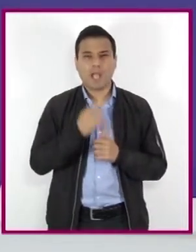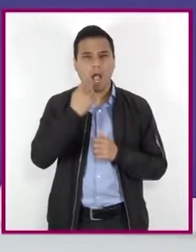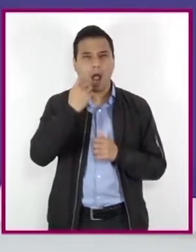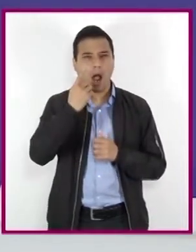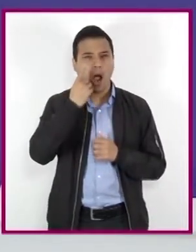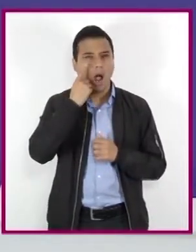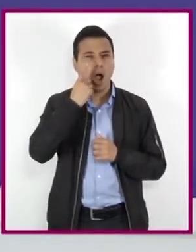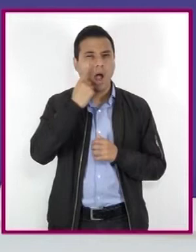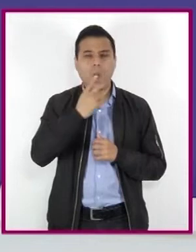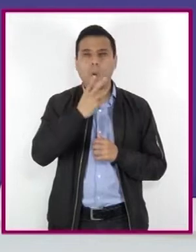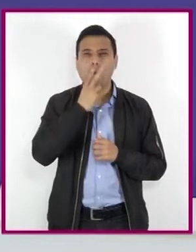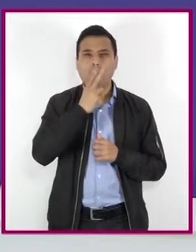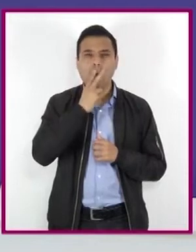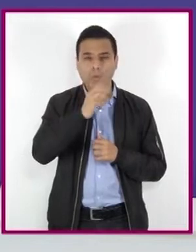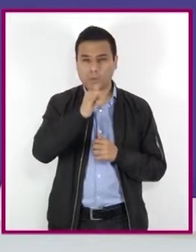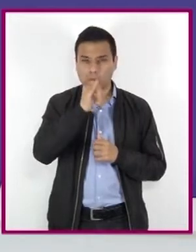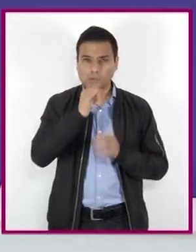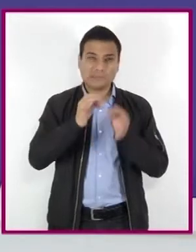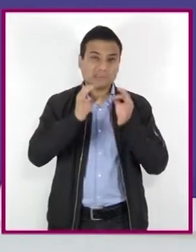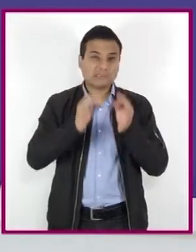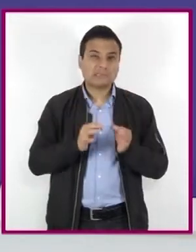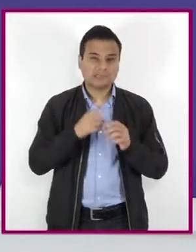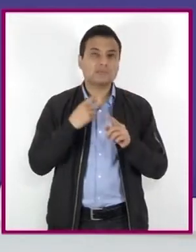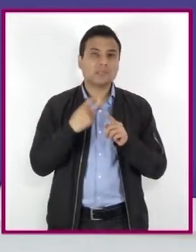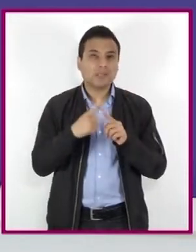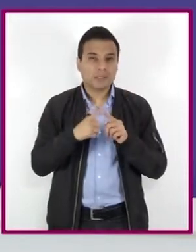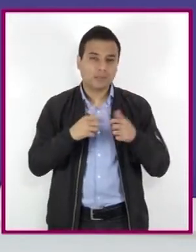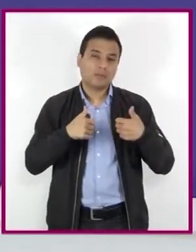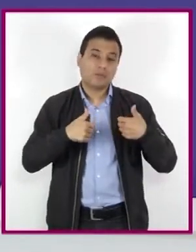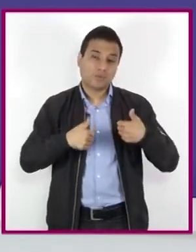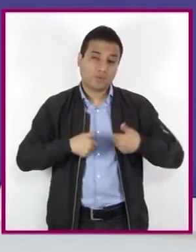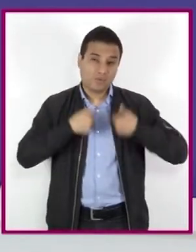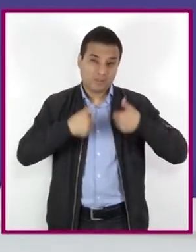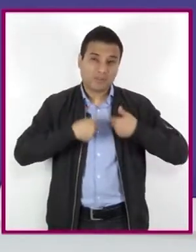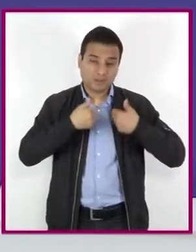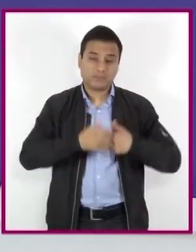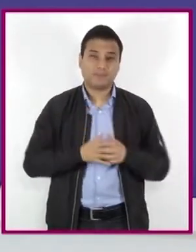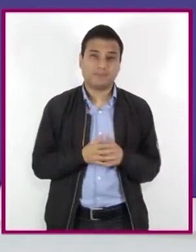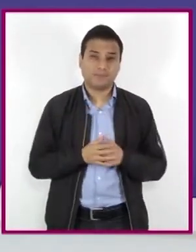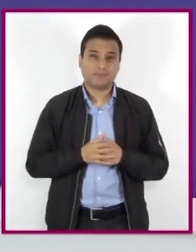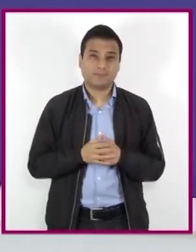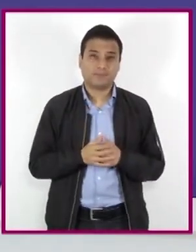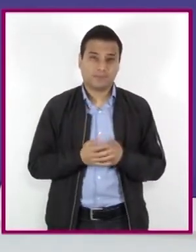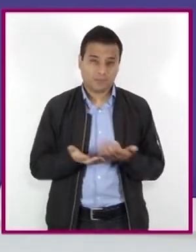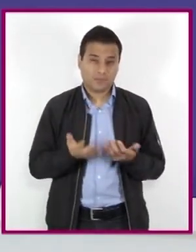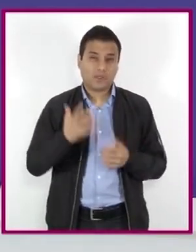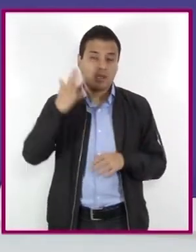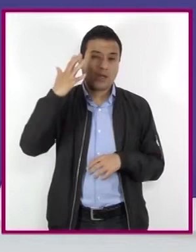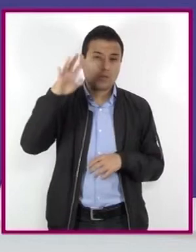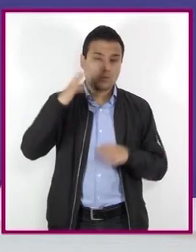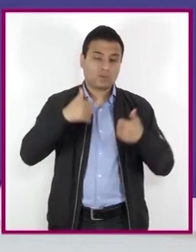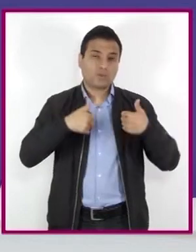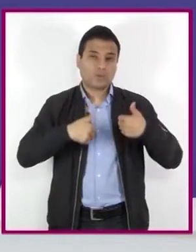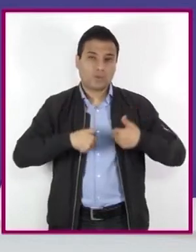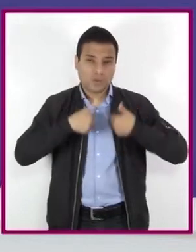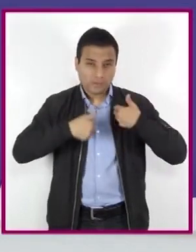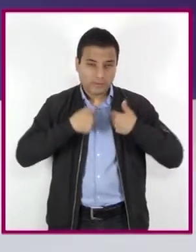consumo de tabaco y alcohol en México se encuentra focalizado entre los adolescentes, adultos jóvenes y las mujeres.